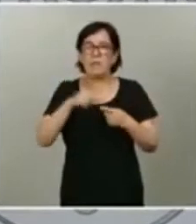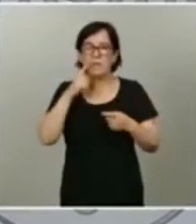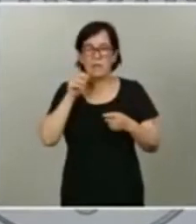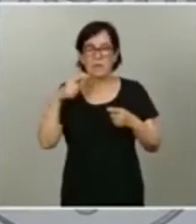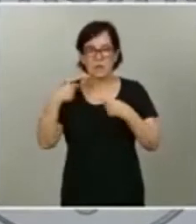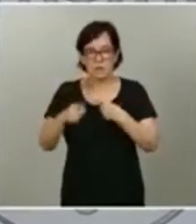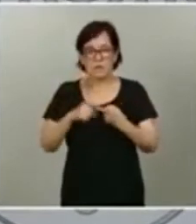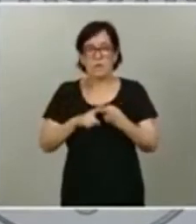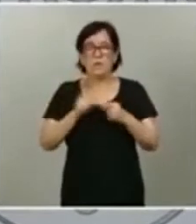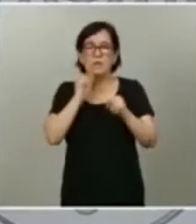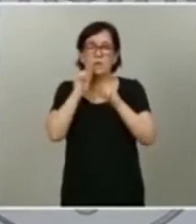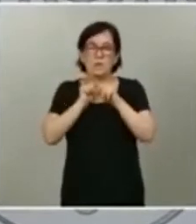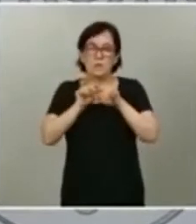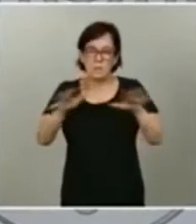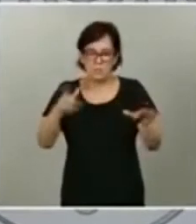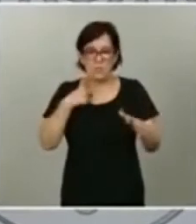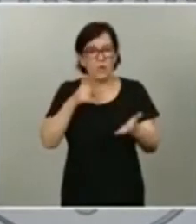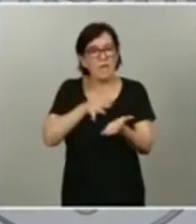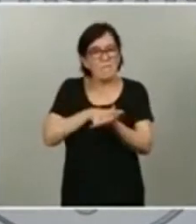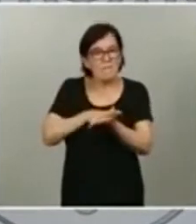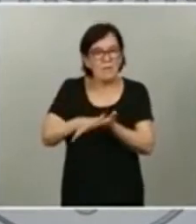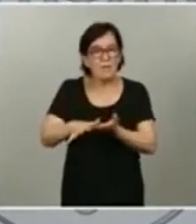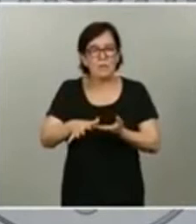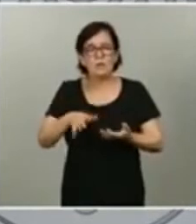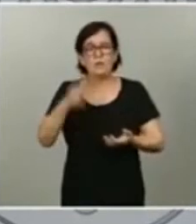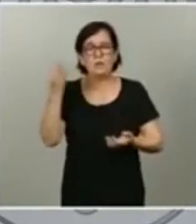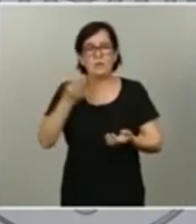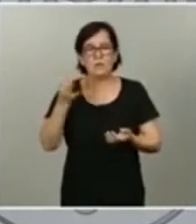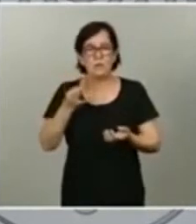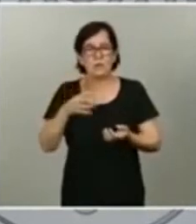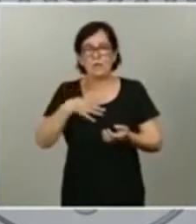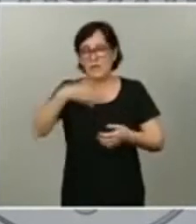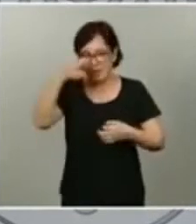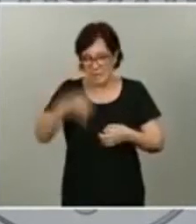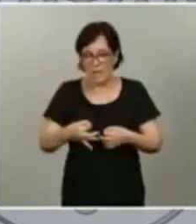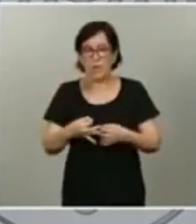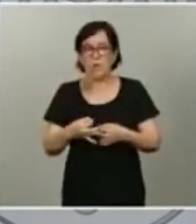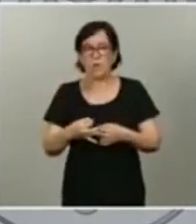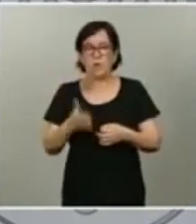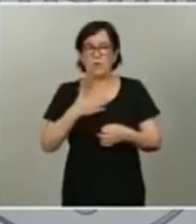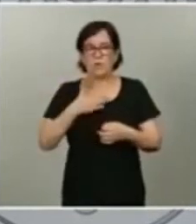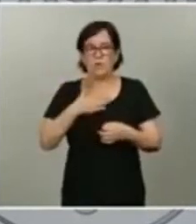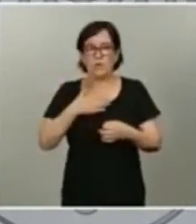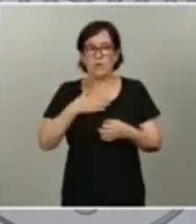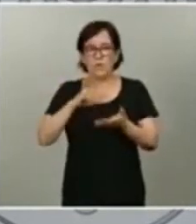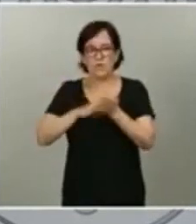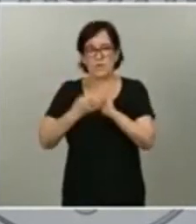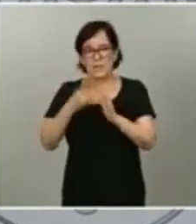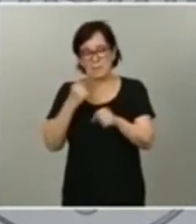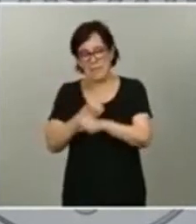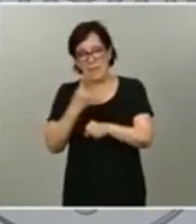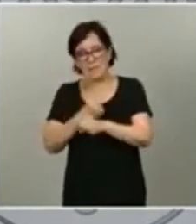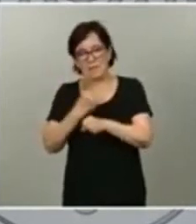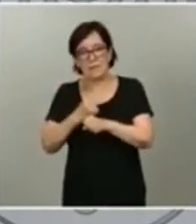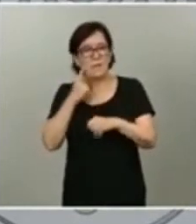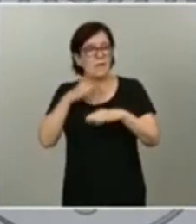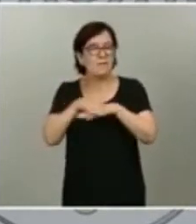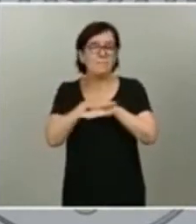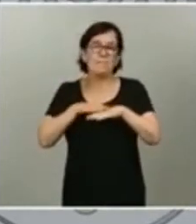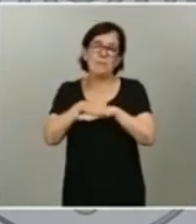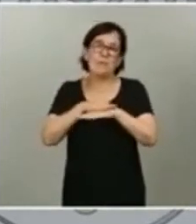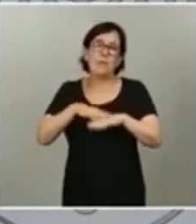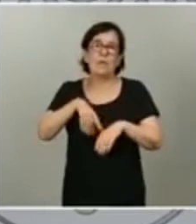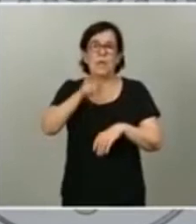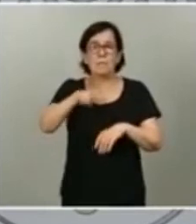pandemia de este impacto hubiera tenido, seguro que sí, en nuestro sistema laboral, básicamente en las personas más